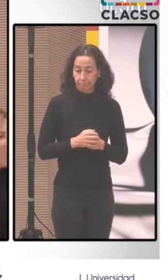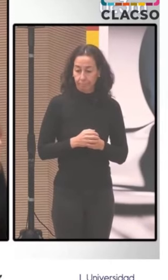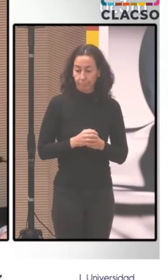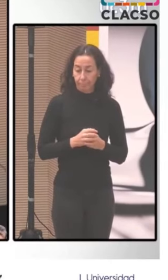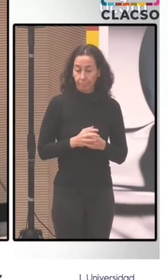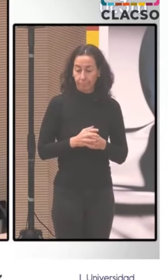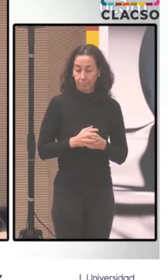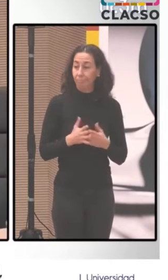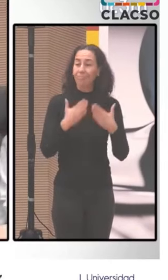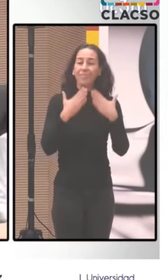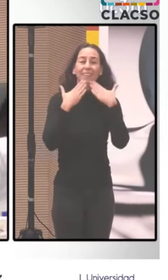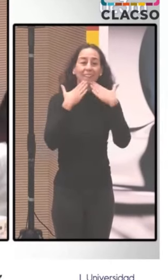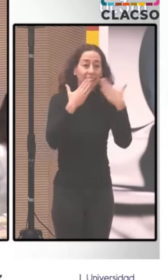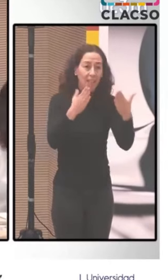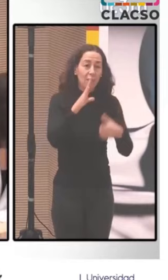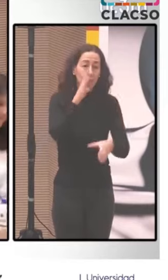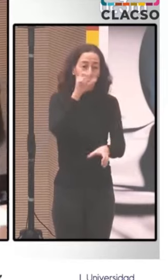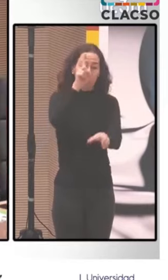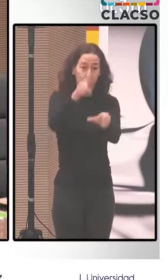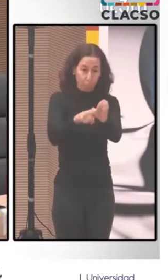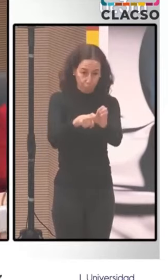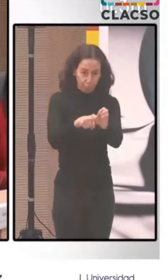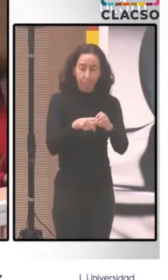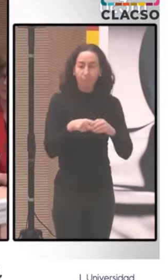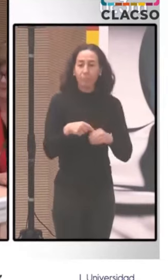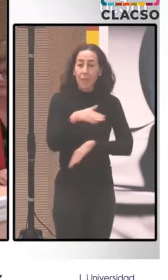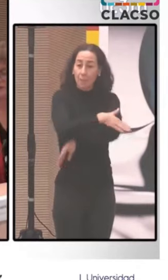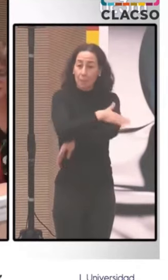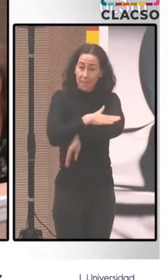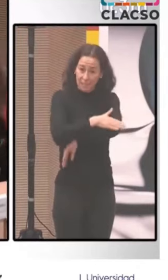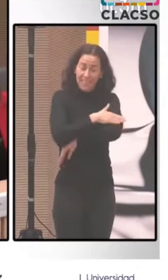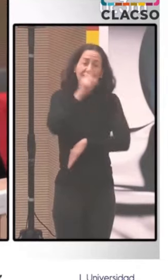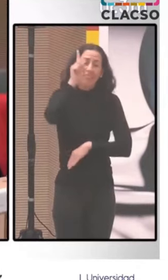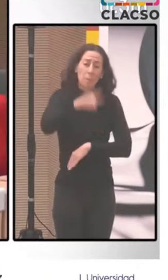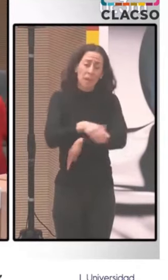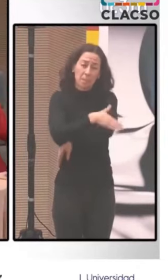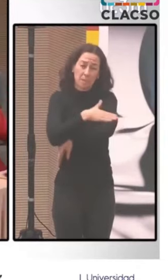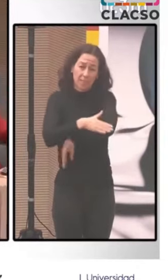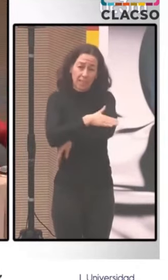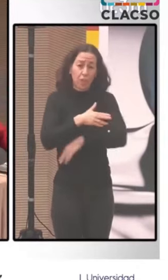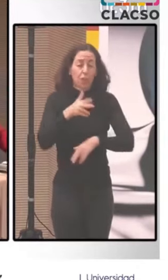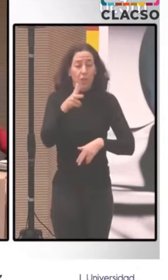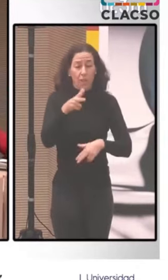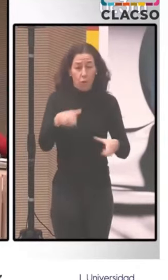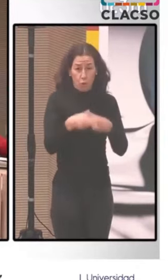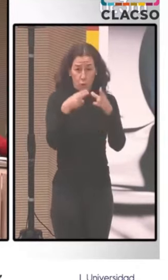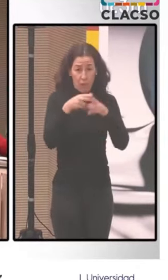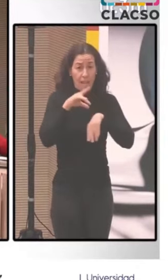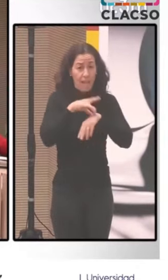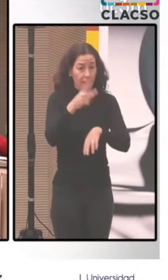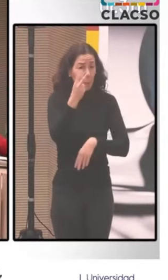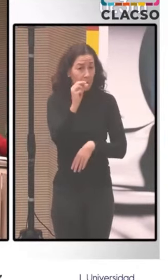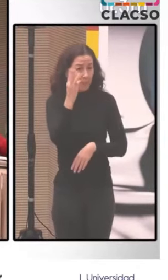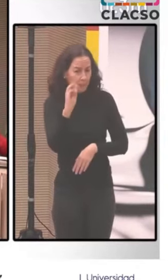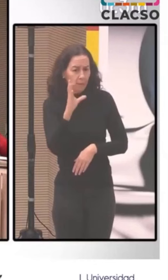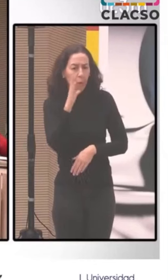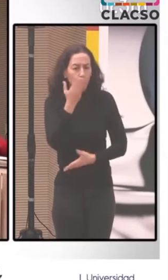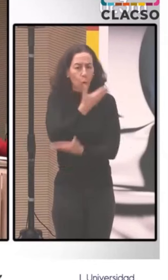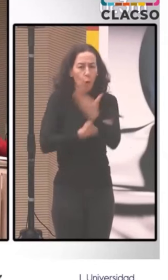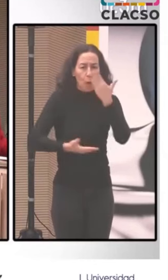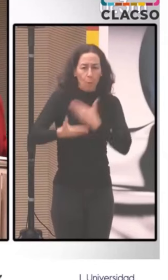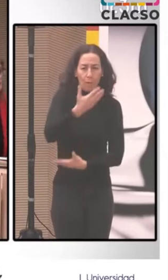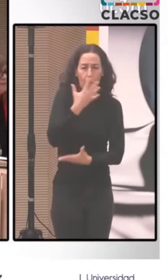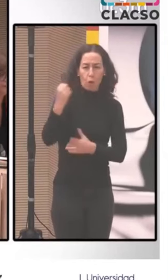mostrar cómo no es simplemente, digamos, un elemento que se ha